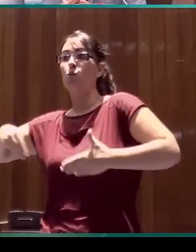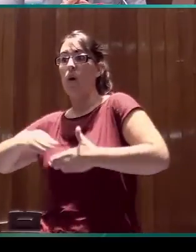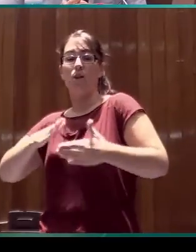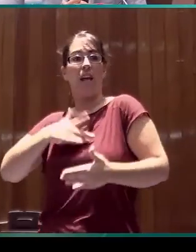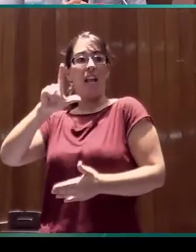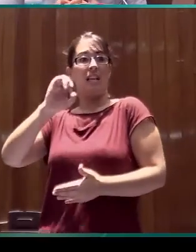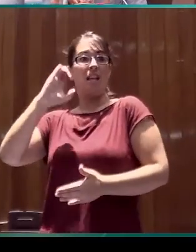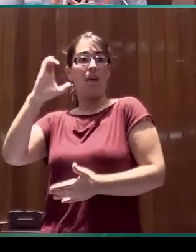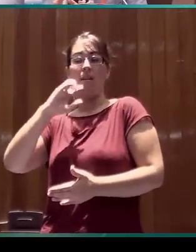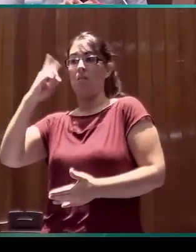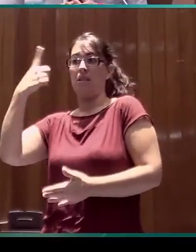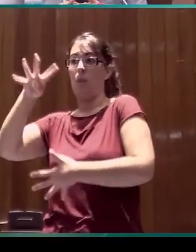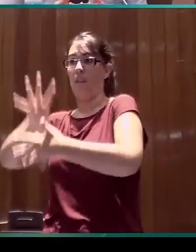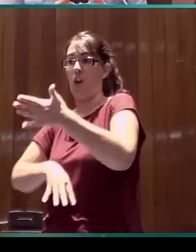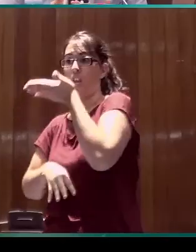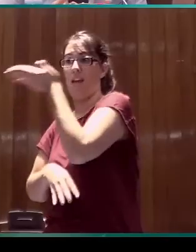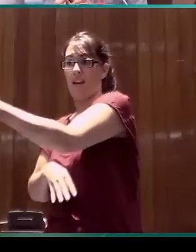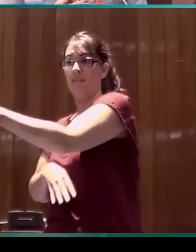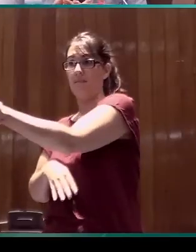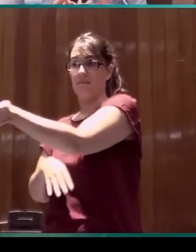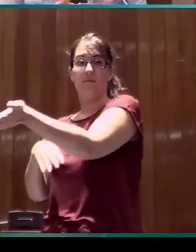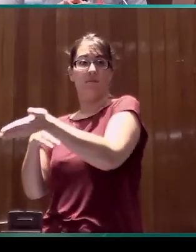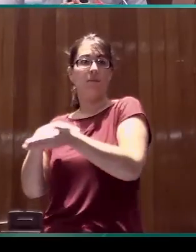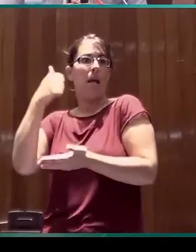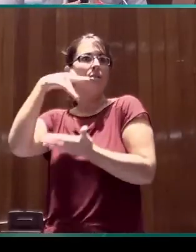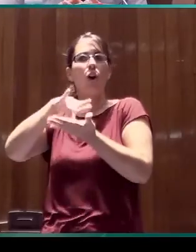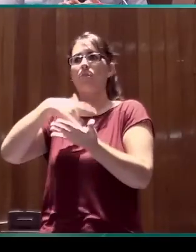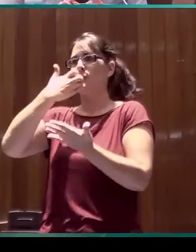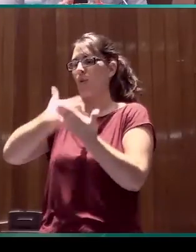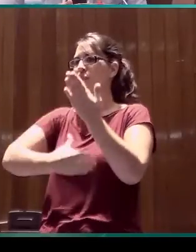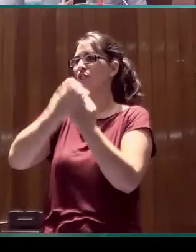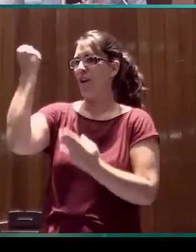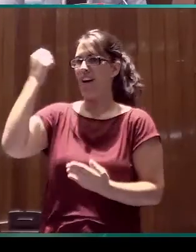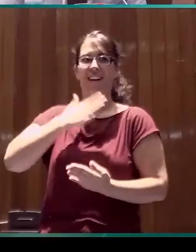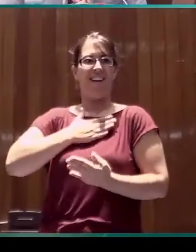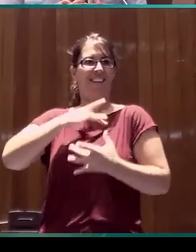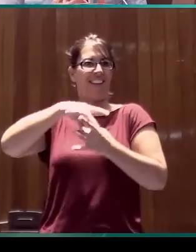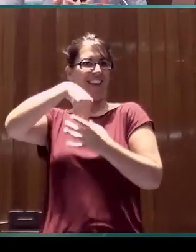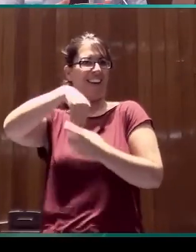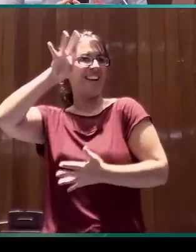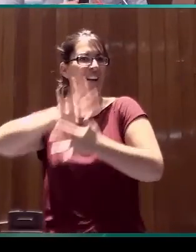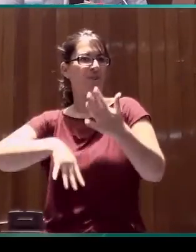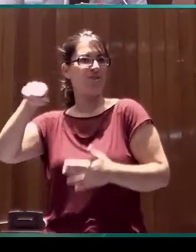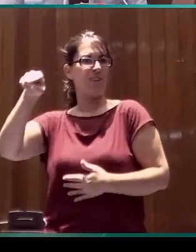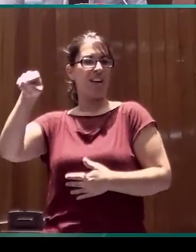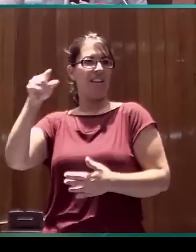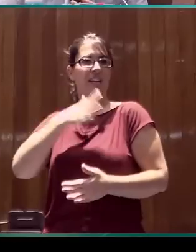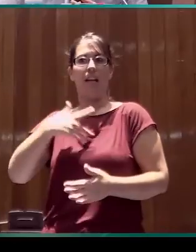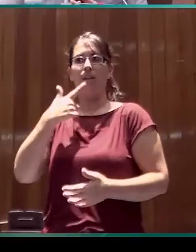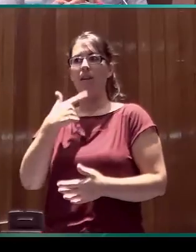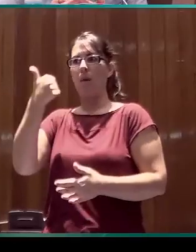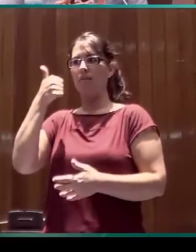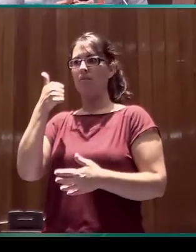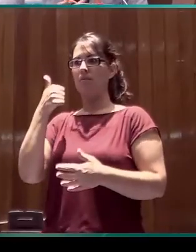sorda y porque es donde están radicadas FESOCA, que es la Federación de Personas Sordes de Cataluña, que lleva una larga tradición de